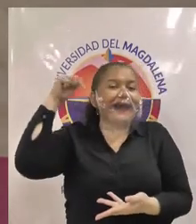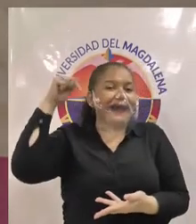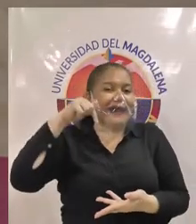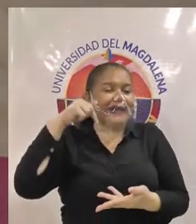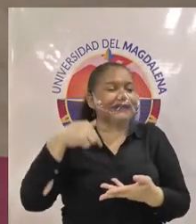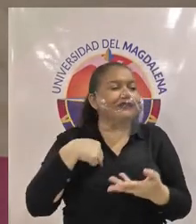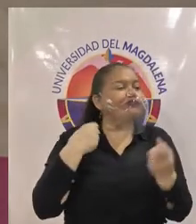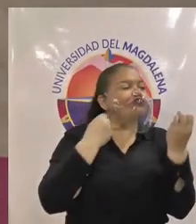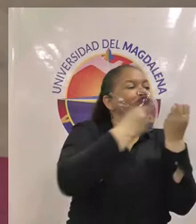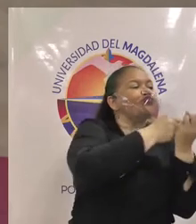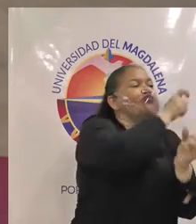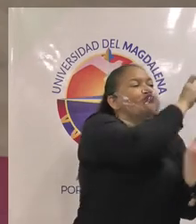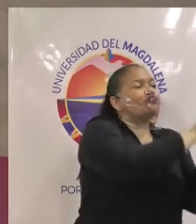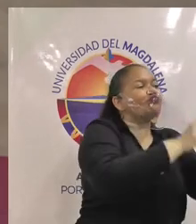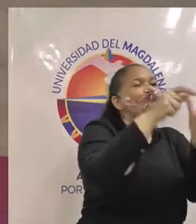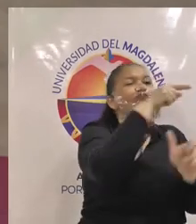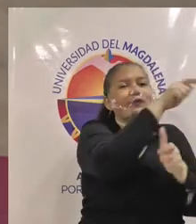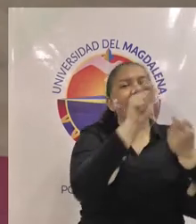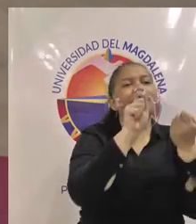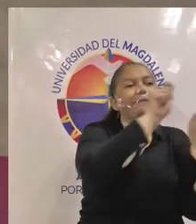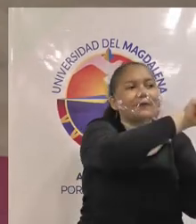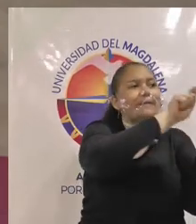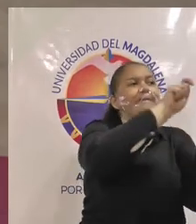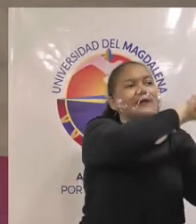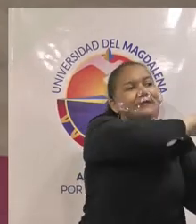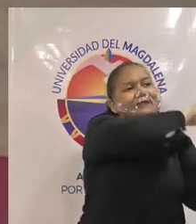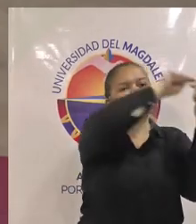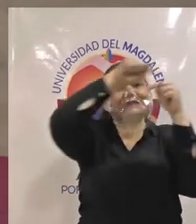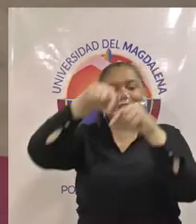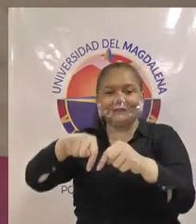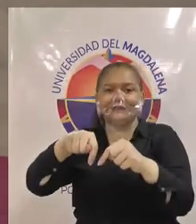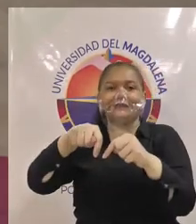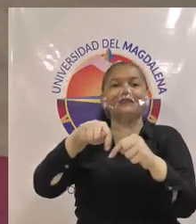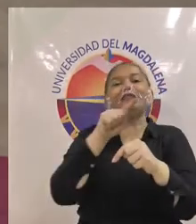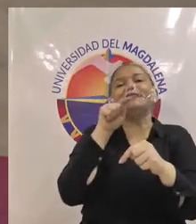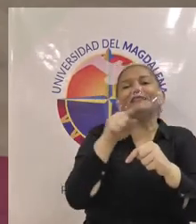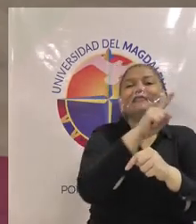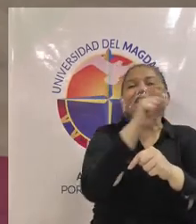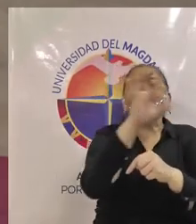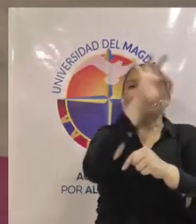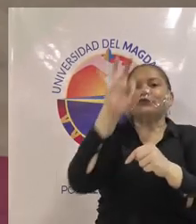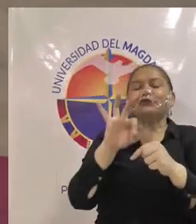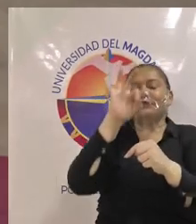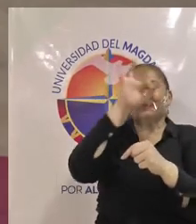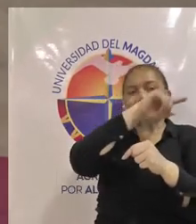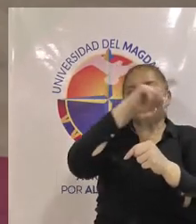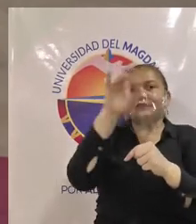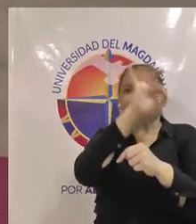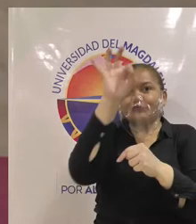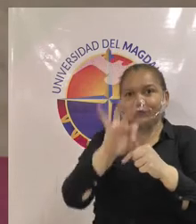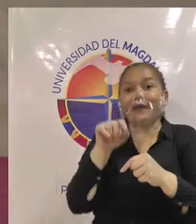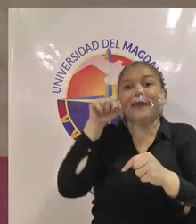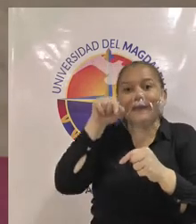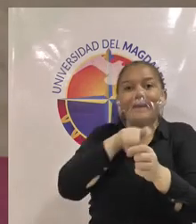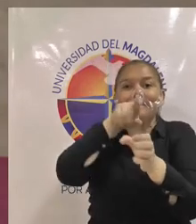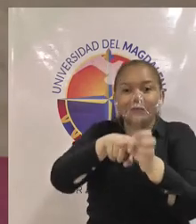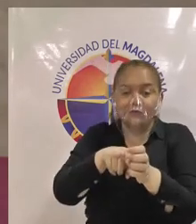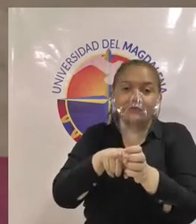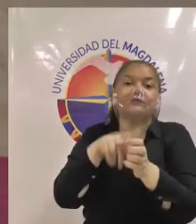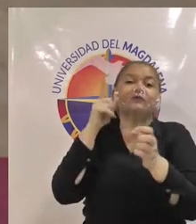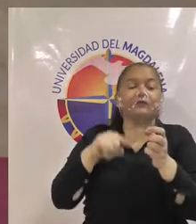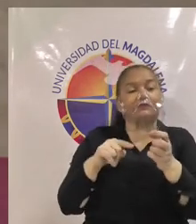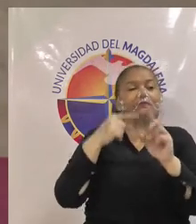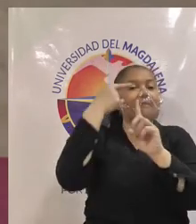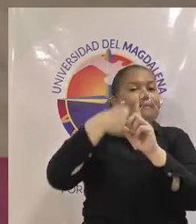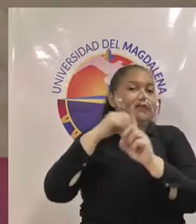de que estos estudiantes puedan entrar con una beca total del 100% y además se le pueda dar un sostenimiento a ellos